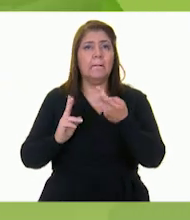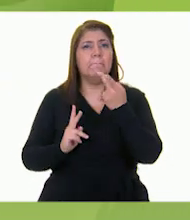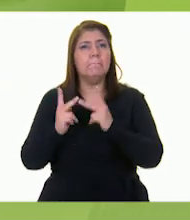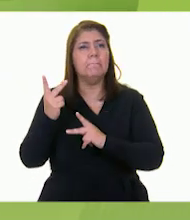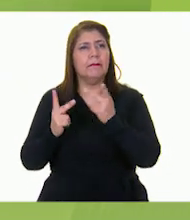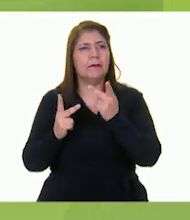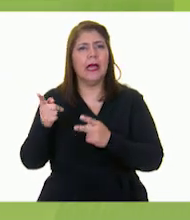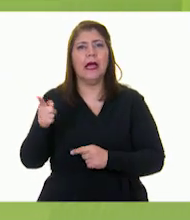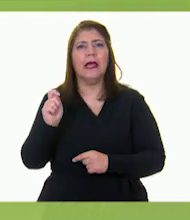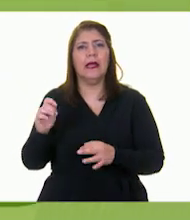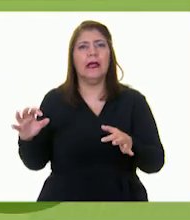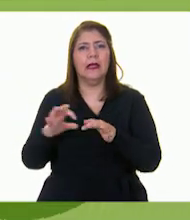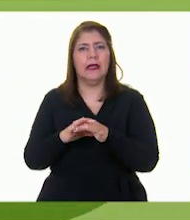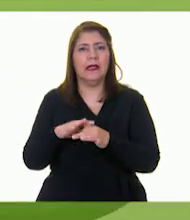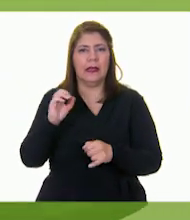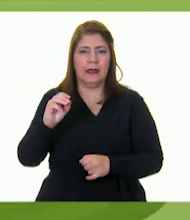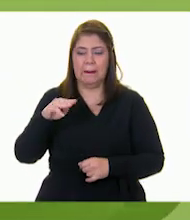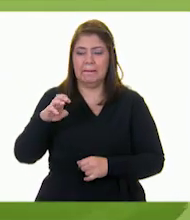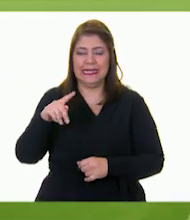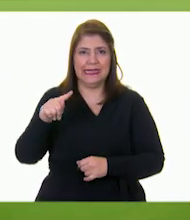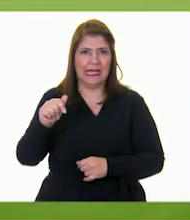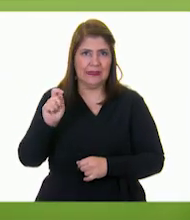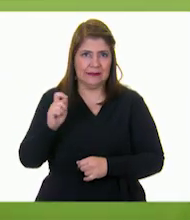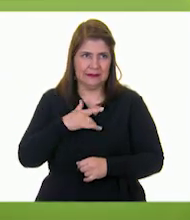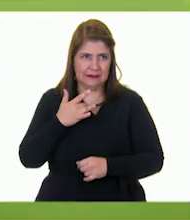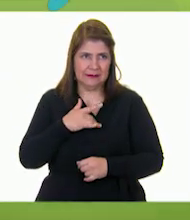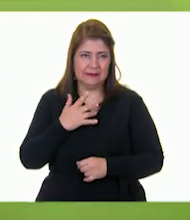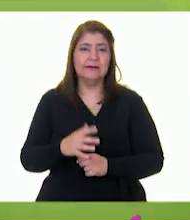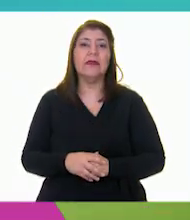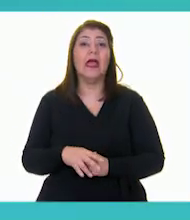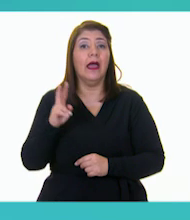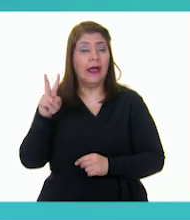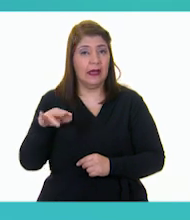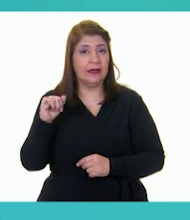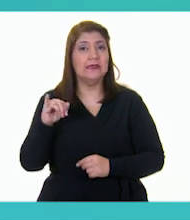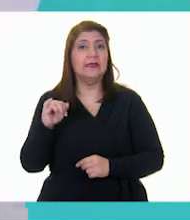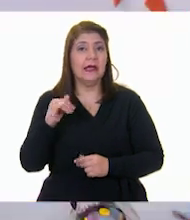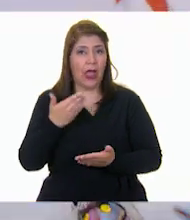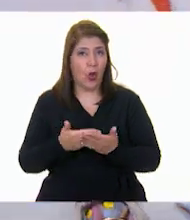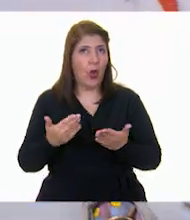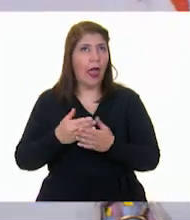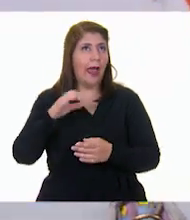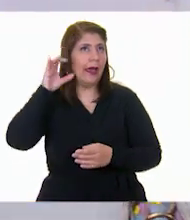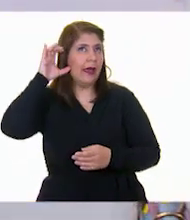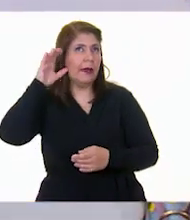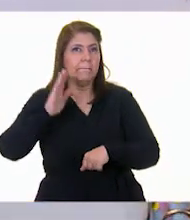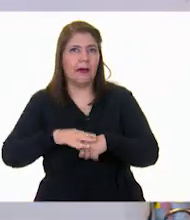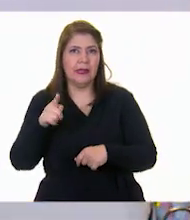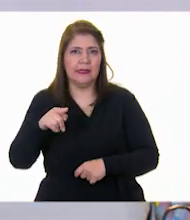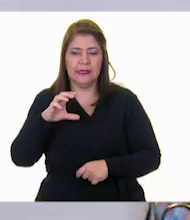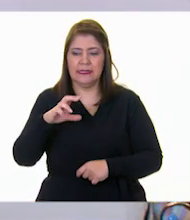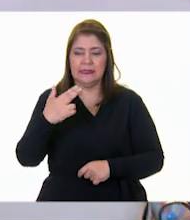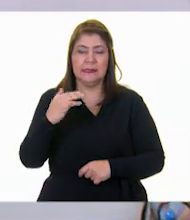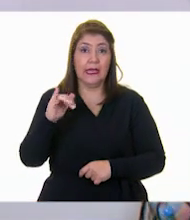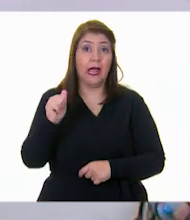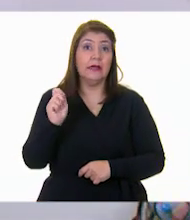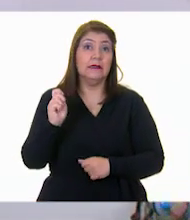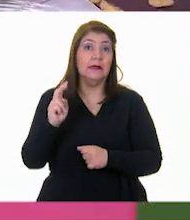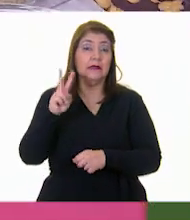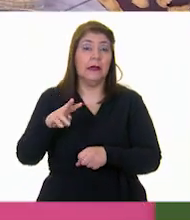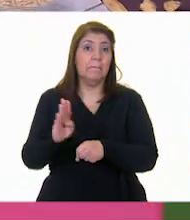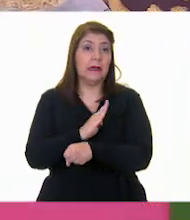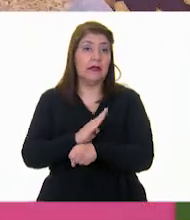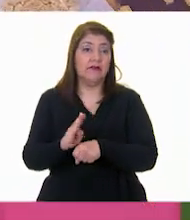la familia de la menta. ¡Órale! Es cierto. Ahora se habla más de ella pues muchos son sus beneficios